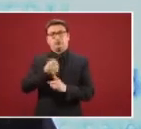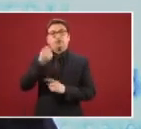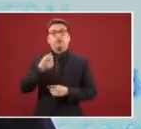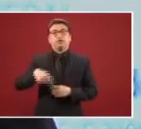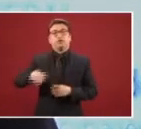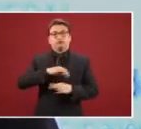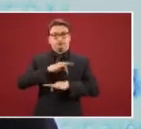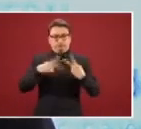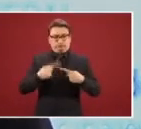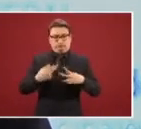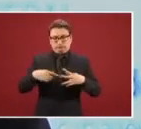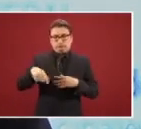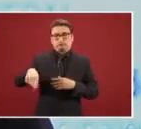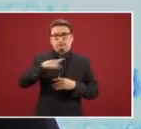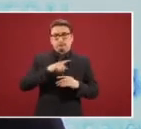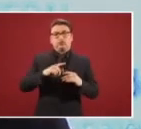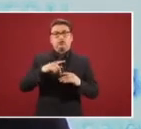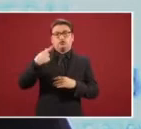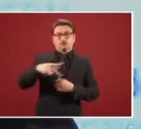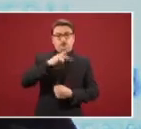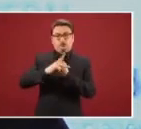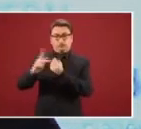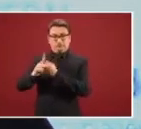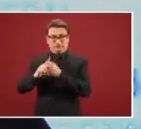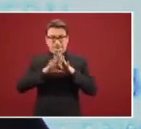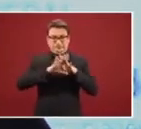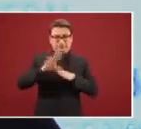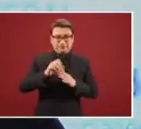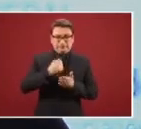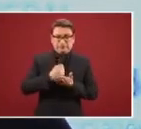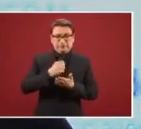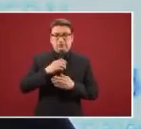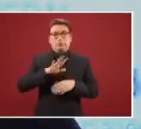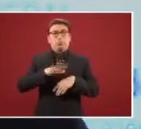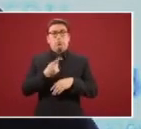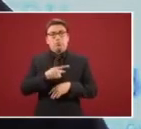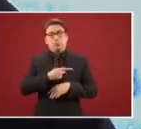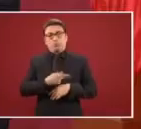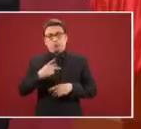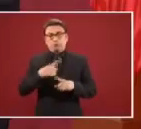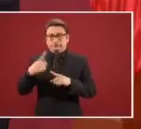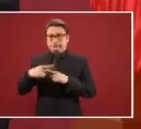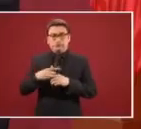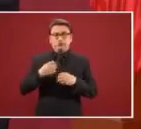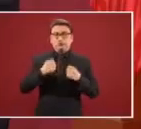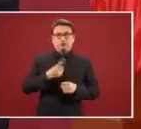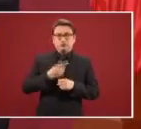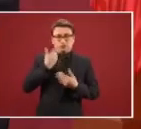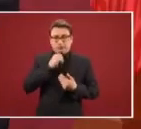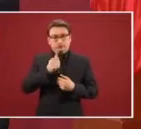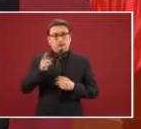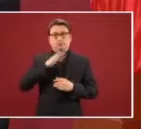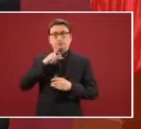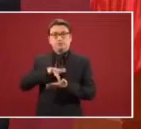alternativas en sus países de origen, que no tengan que emigrar, que no sea una emigración forzada por la pobreza y por la inseguridad. Por otro lado,